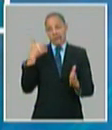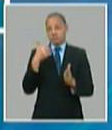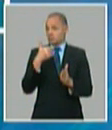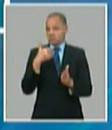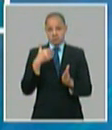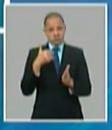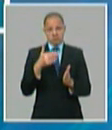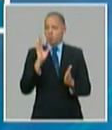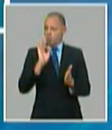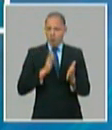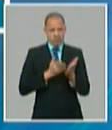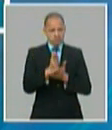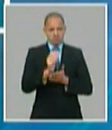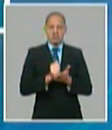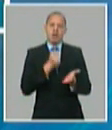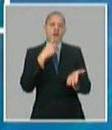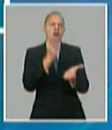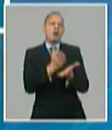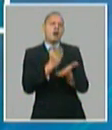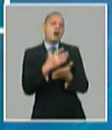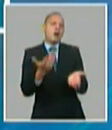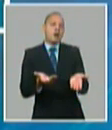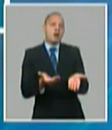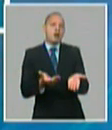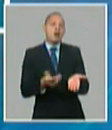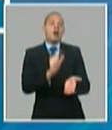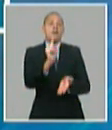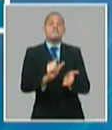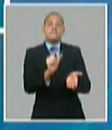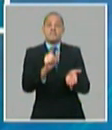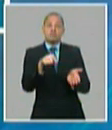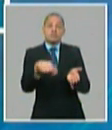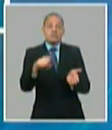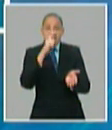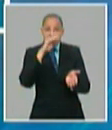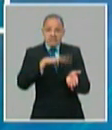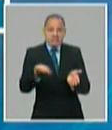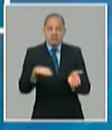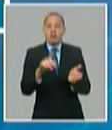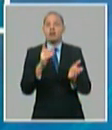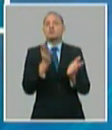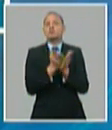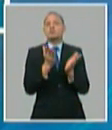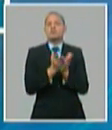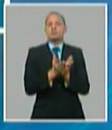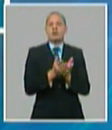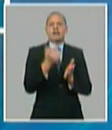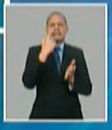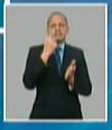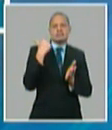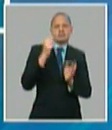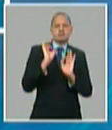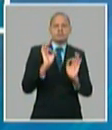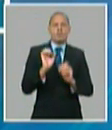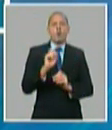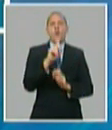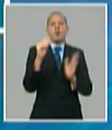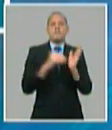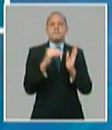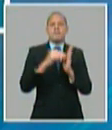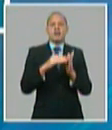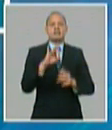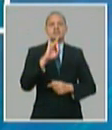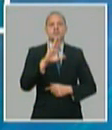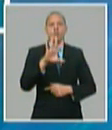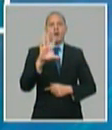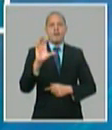en educación una matrícula de 1.750.690 estudiantes en la educación superior se proyectan 180